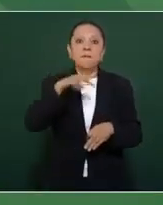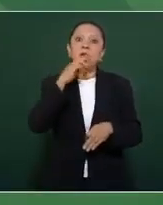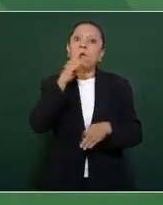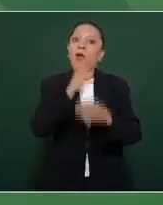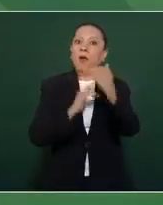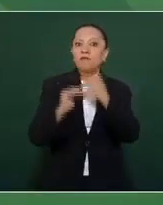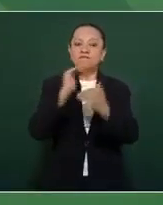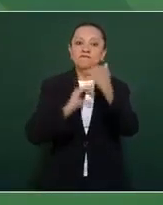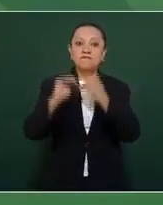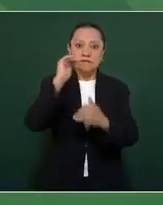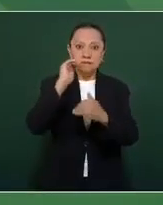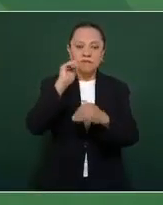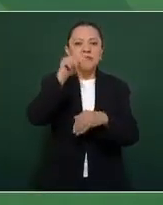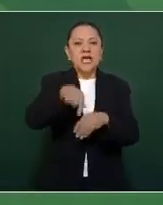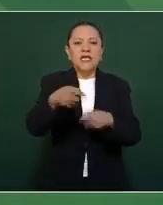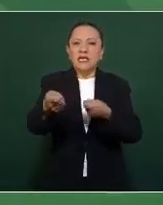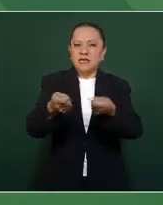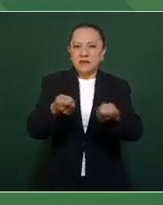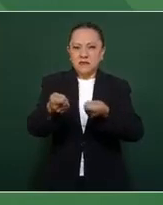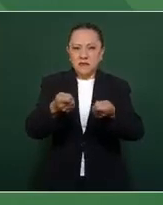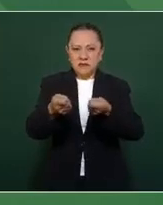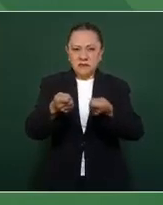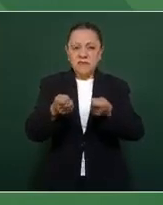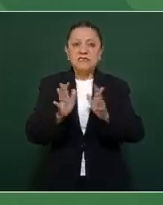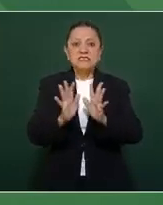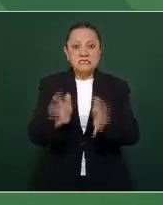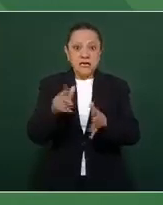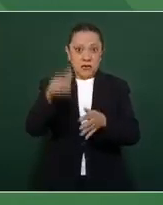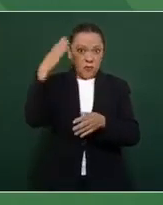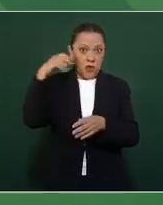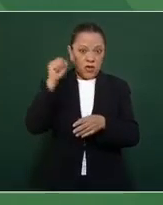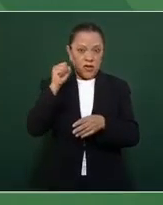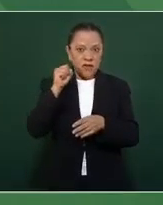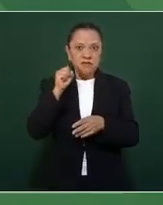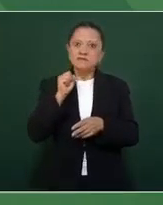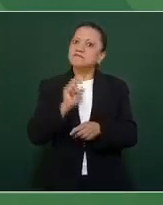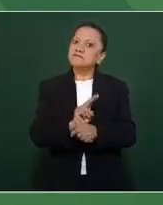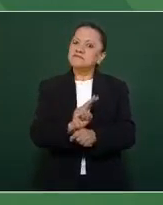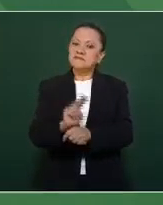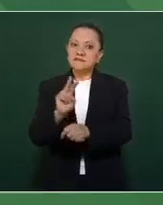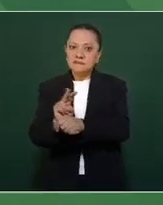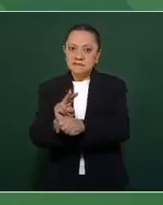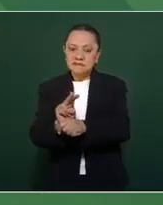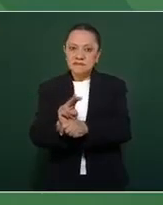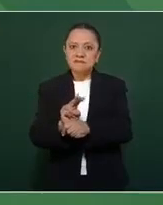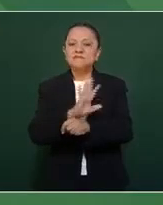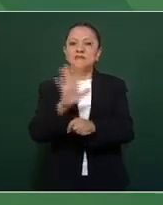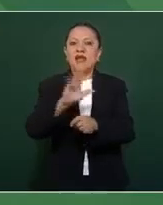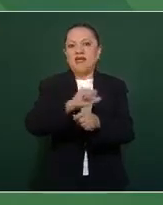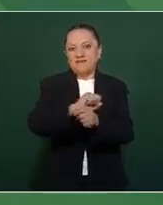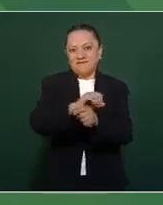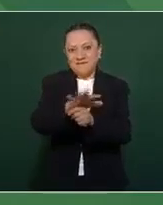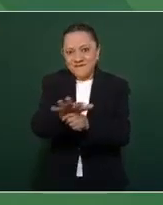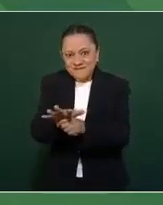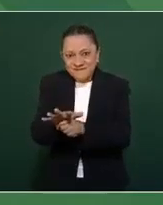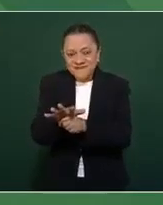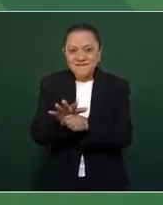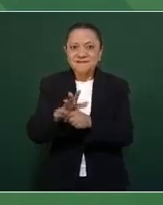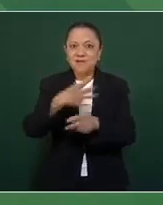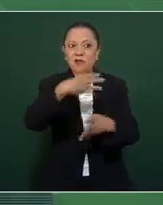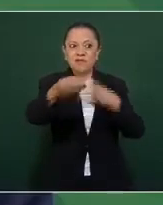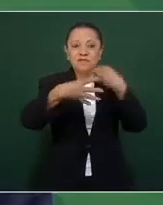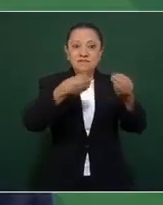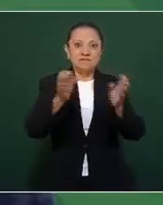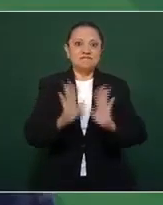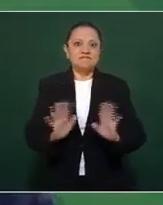logramos controlar los brotes de contagios por el COVID-19. Esto fue gracias al apoyo que recibimos del gobierno federal a la estrategia